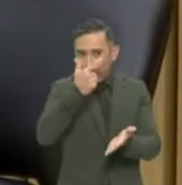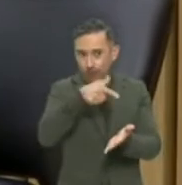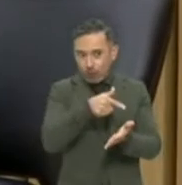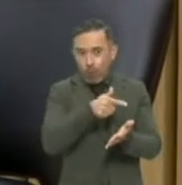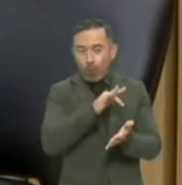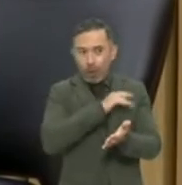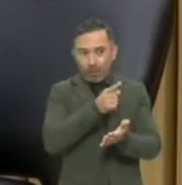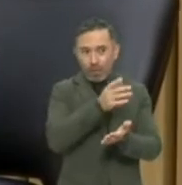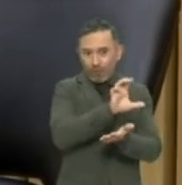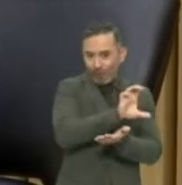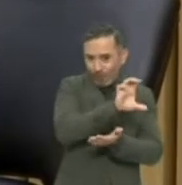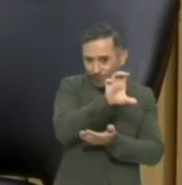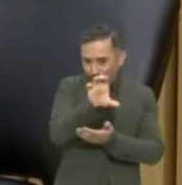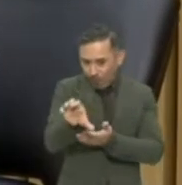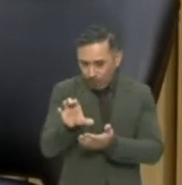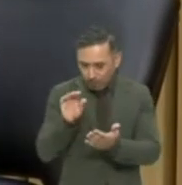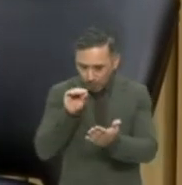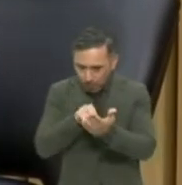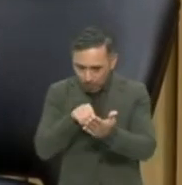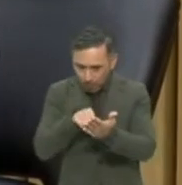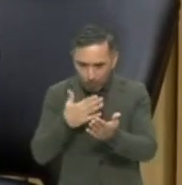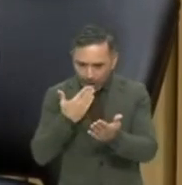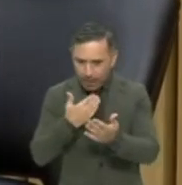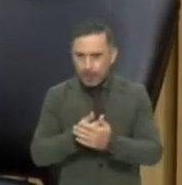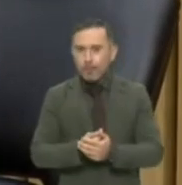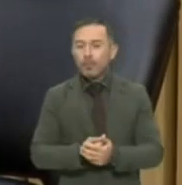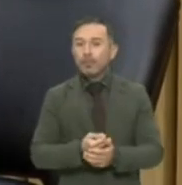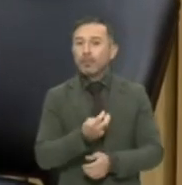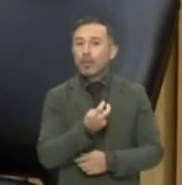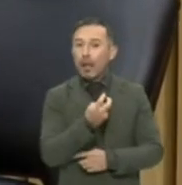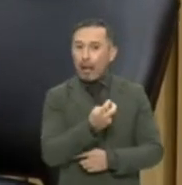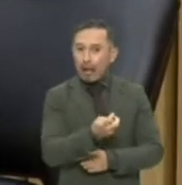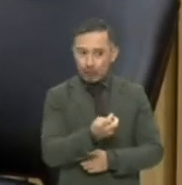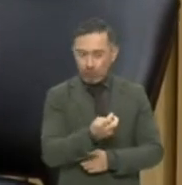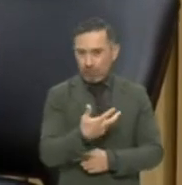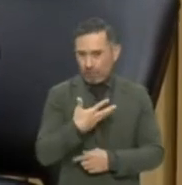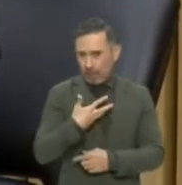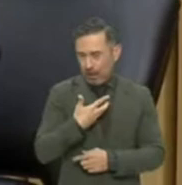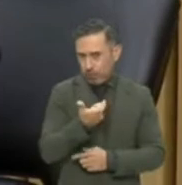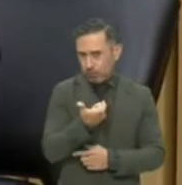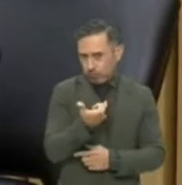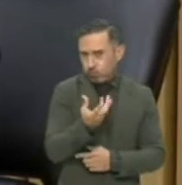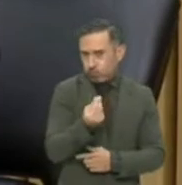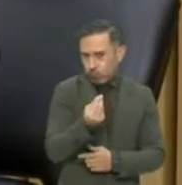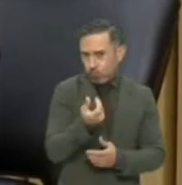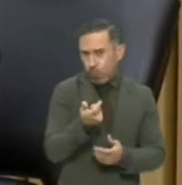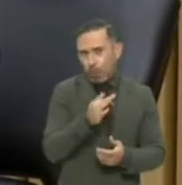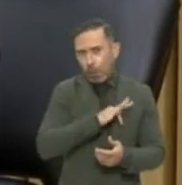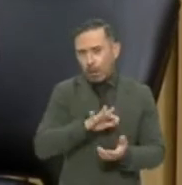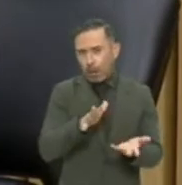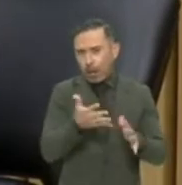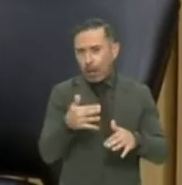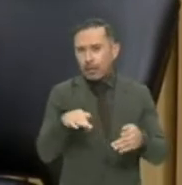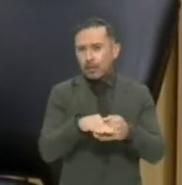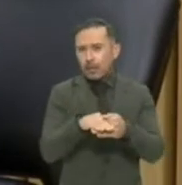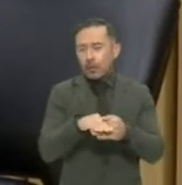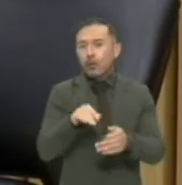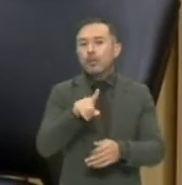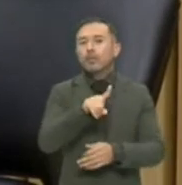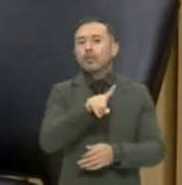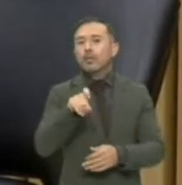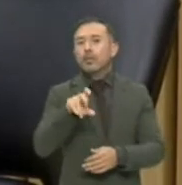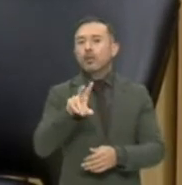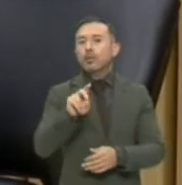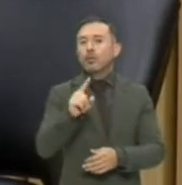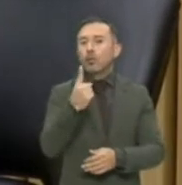un importante recurso que ronda por los 131 millones de